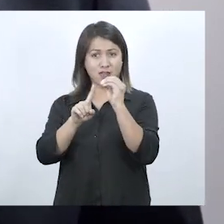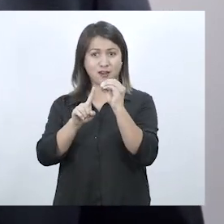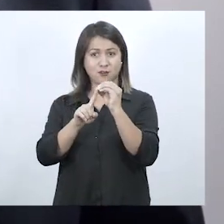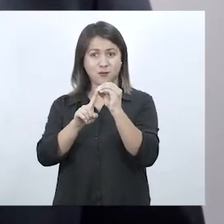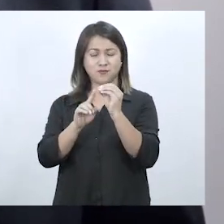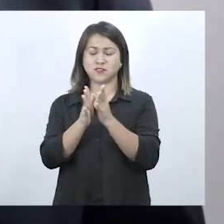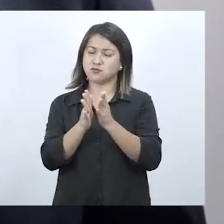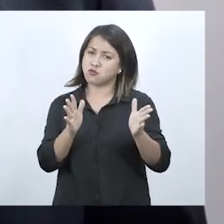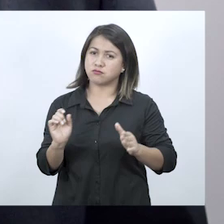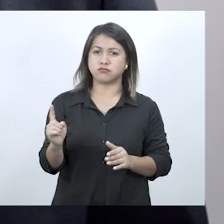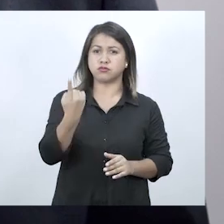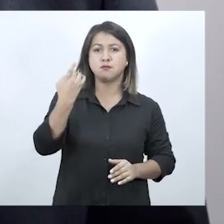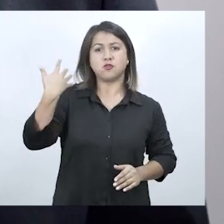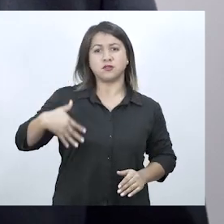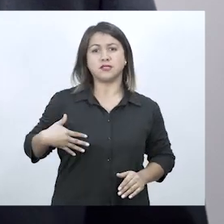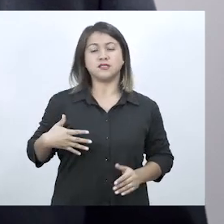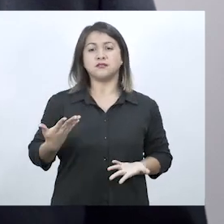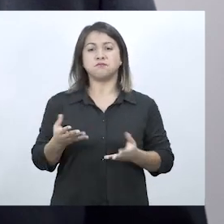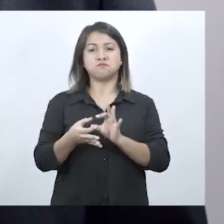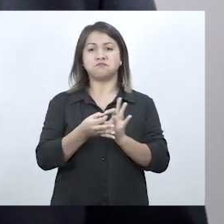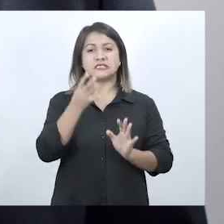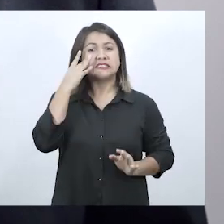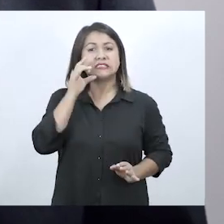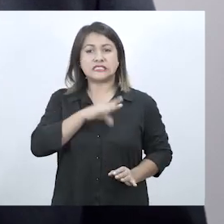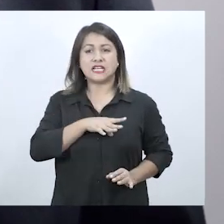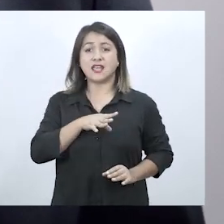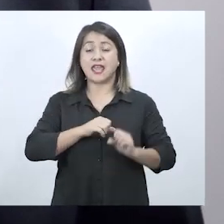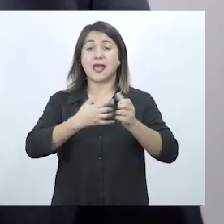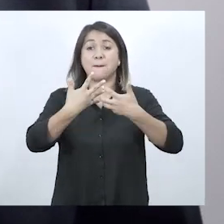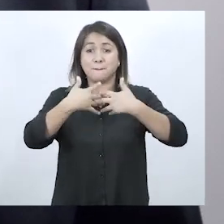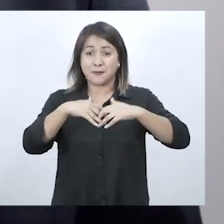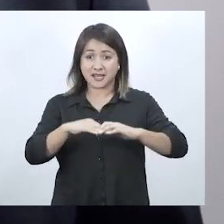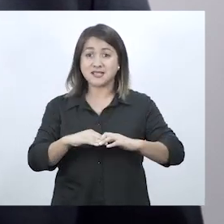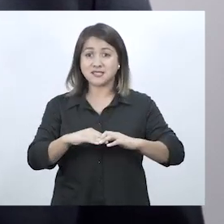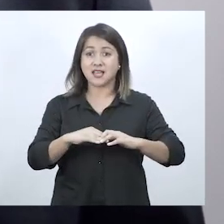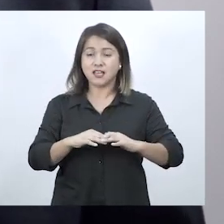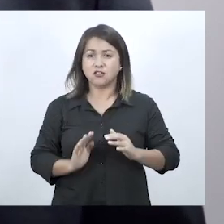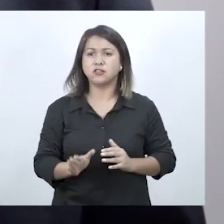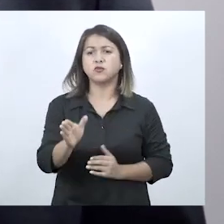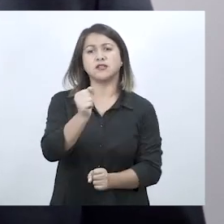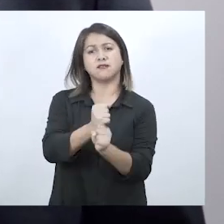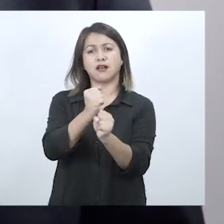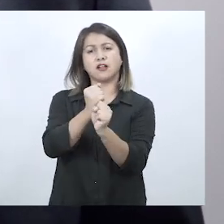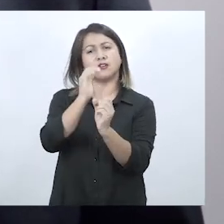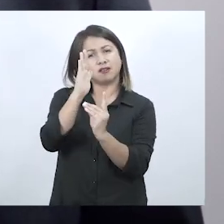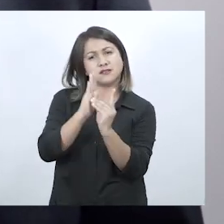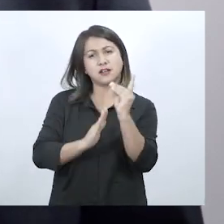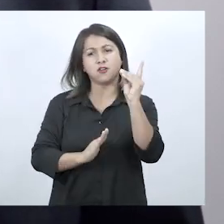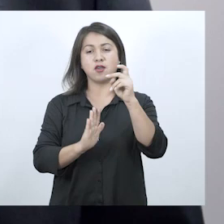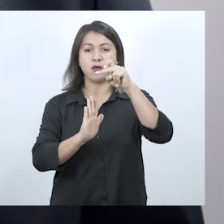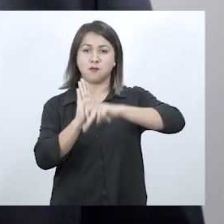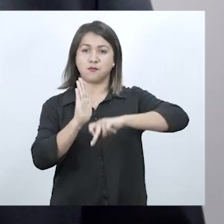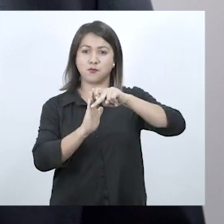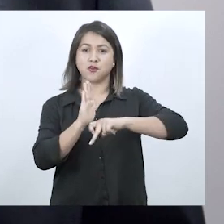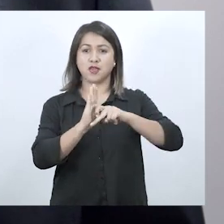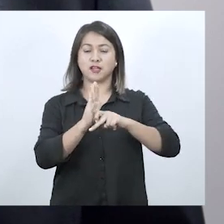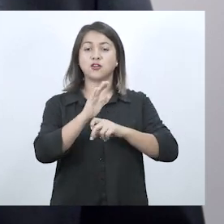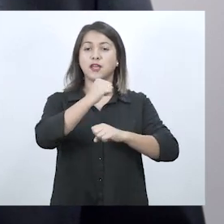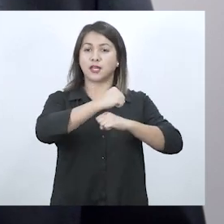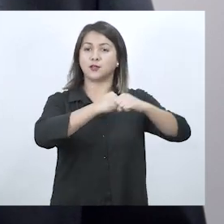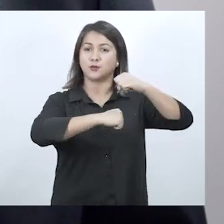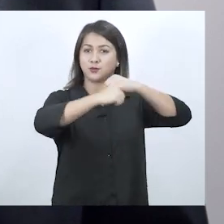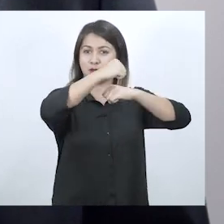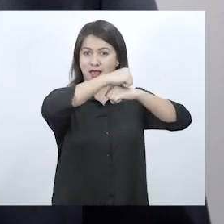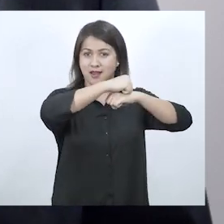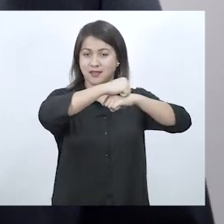Codelco. Es fundamental para Chile que nuestra empresa continúe trabajando en el desarrollo de los proyectos